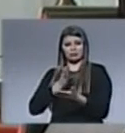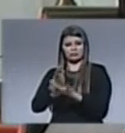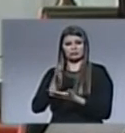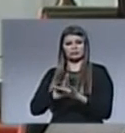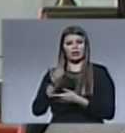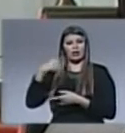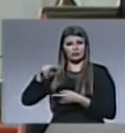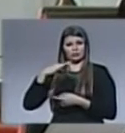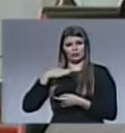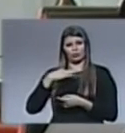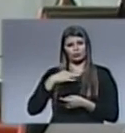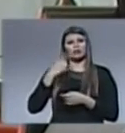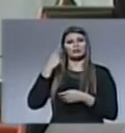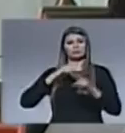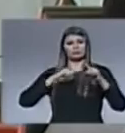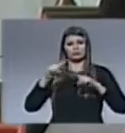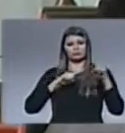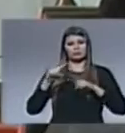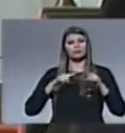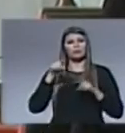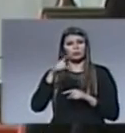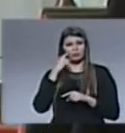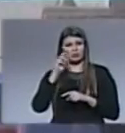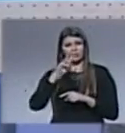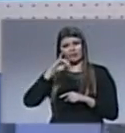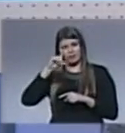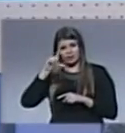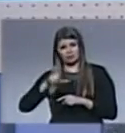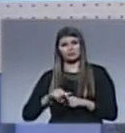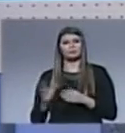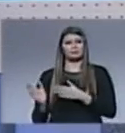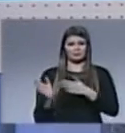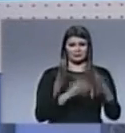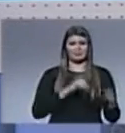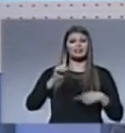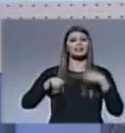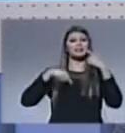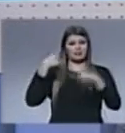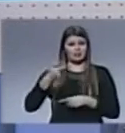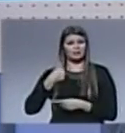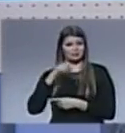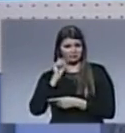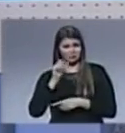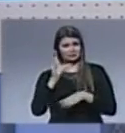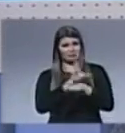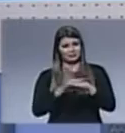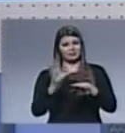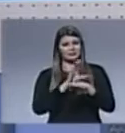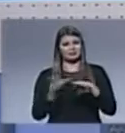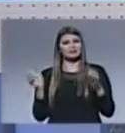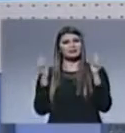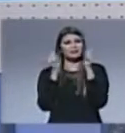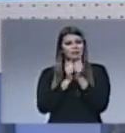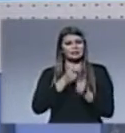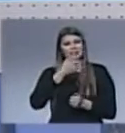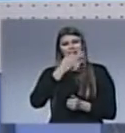voluntarios, en quien lidera es Bill Santos. Al volver del corte en Noticiero Cristiano, compartimos contigo un